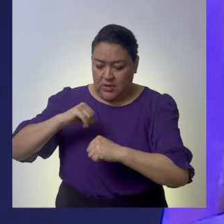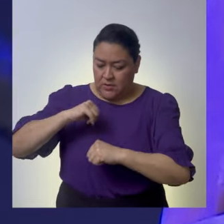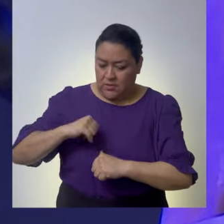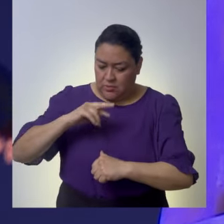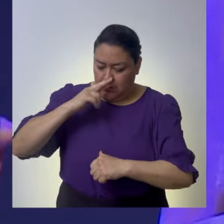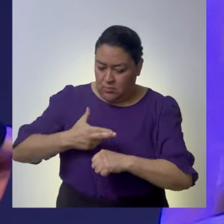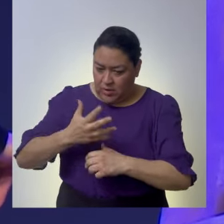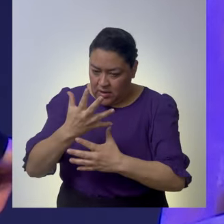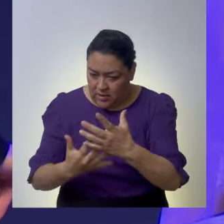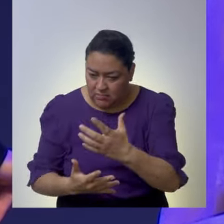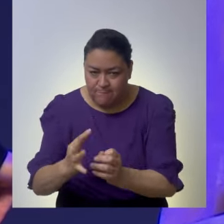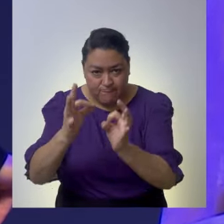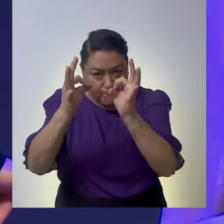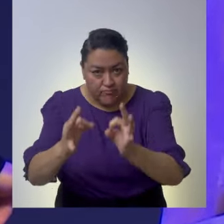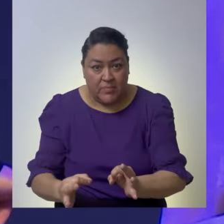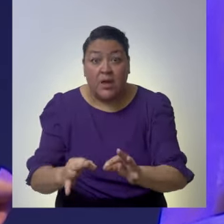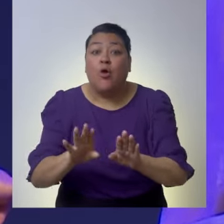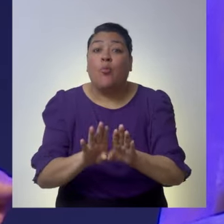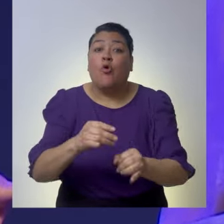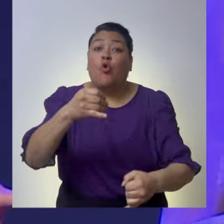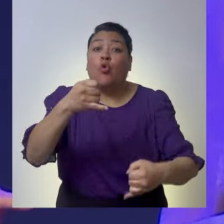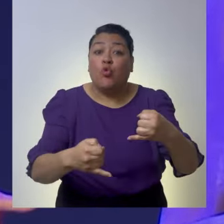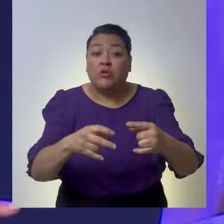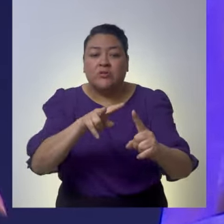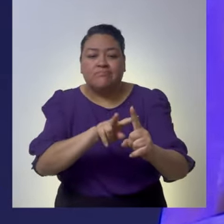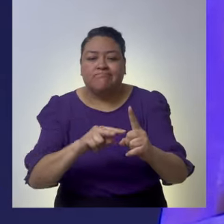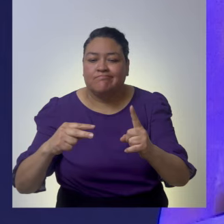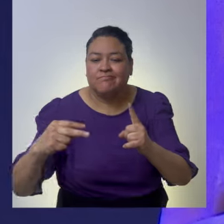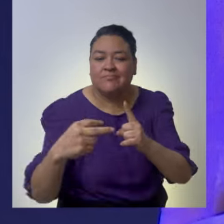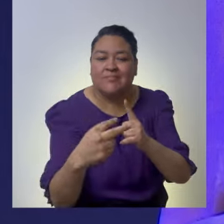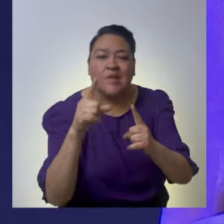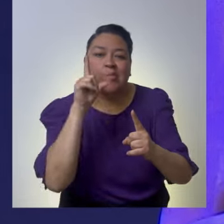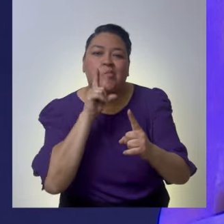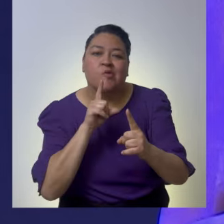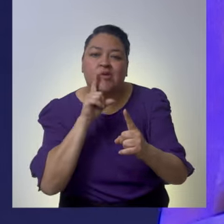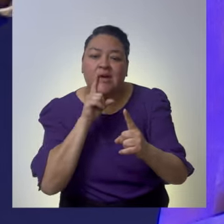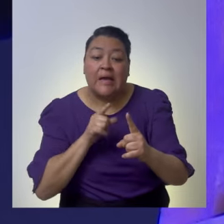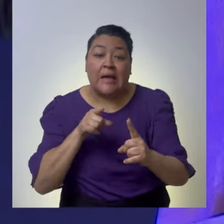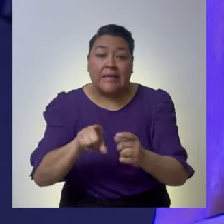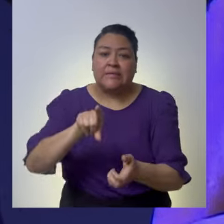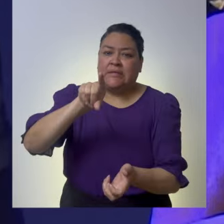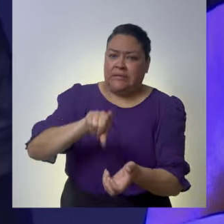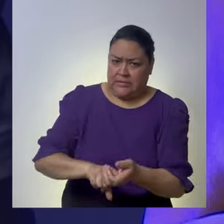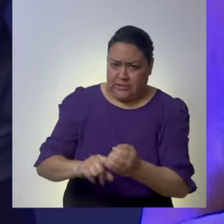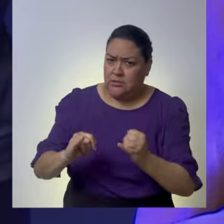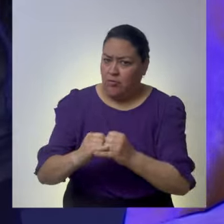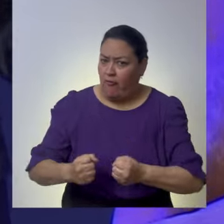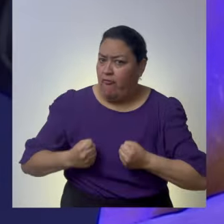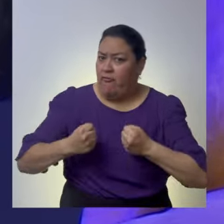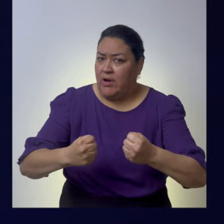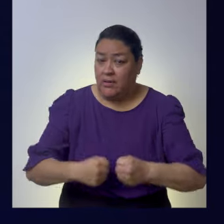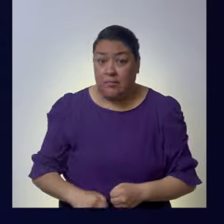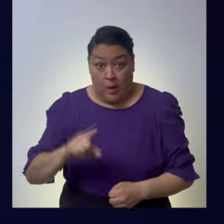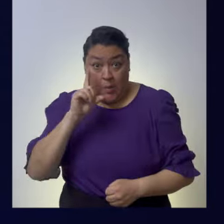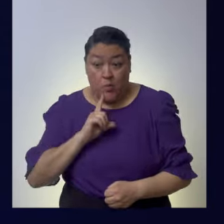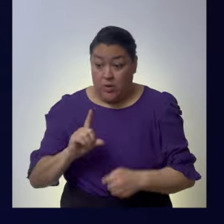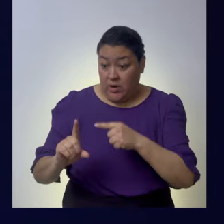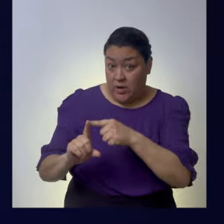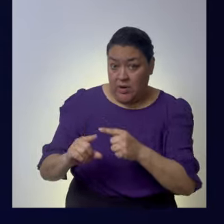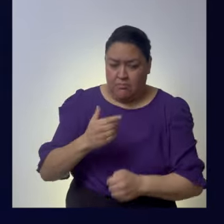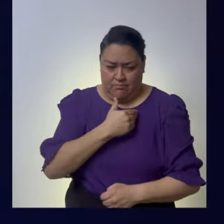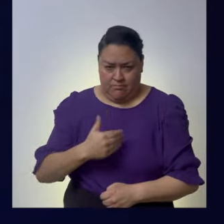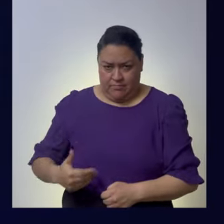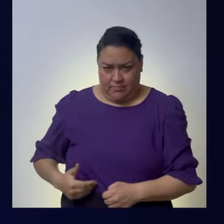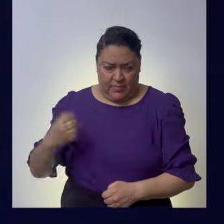hace bien las cosas y una de ellas es juzgar con perspectiva de género, aspecto que, dijo, se ha institucionalizado. La magistrada